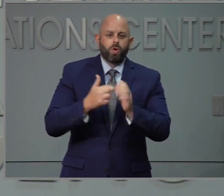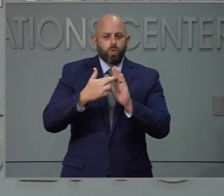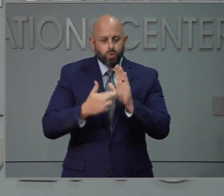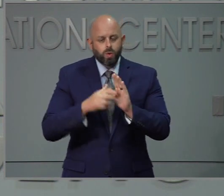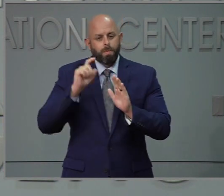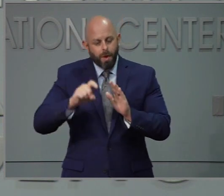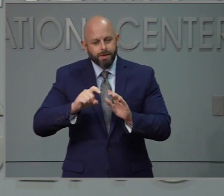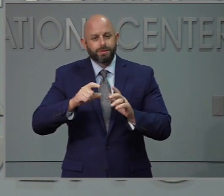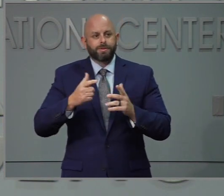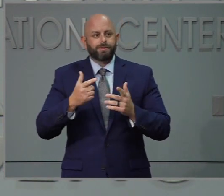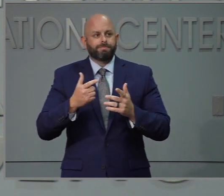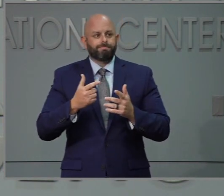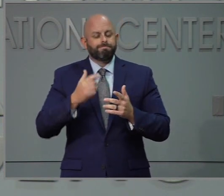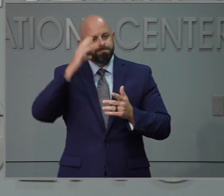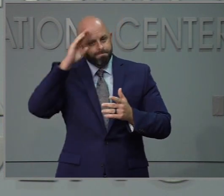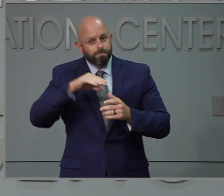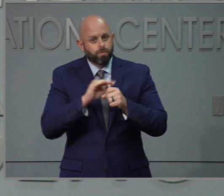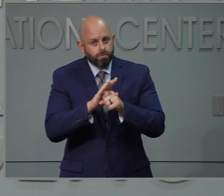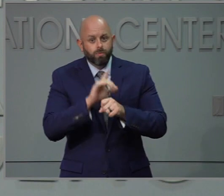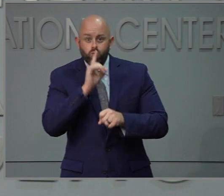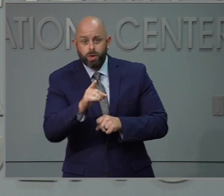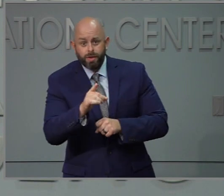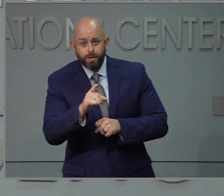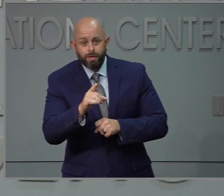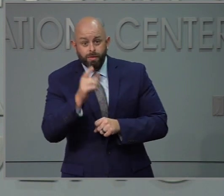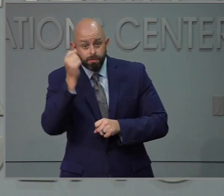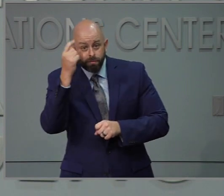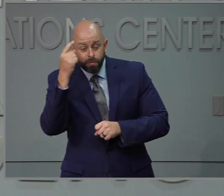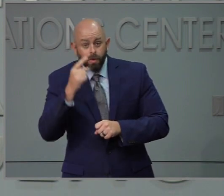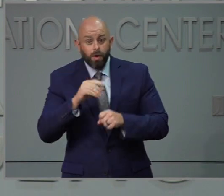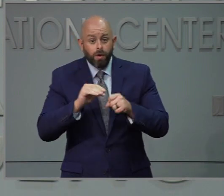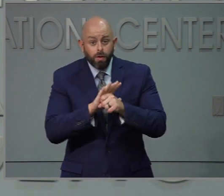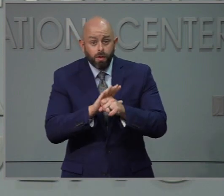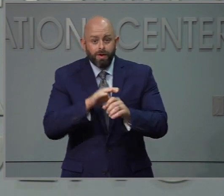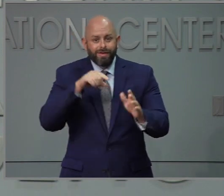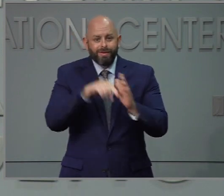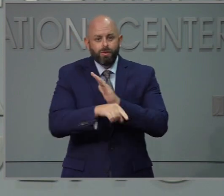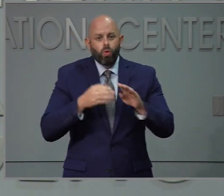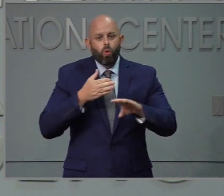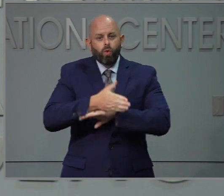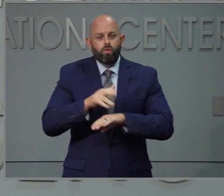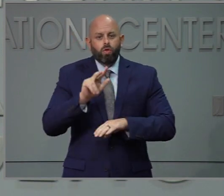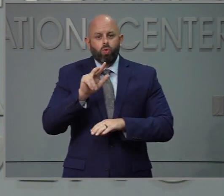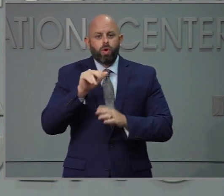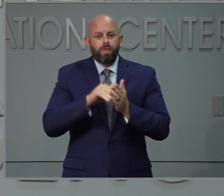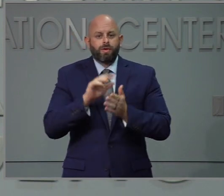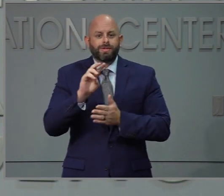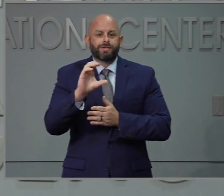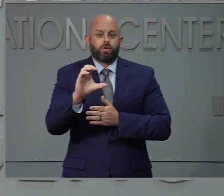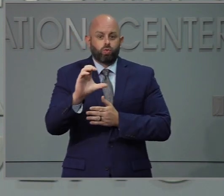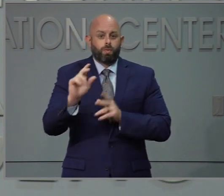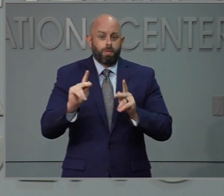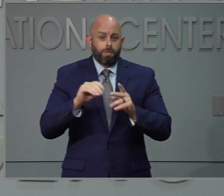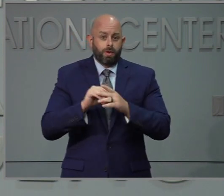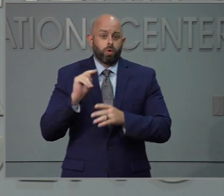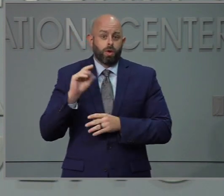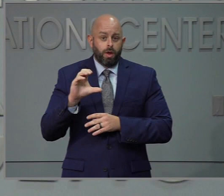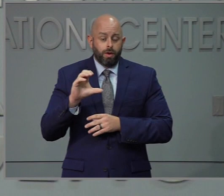sabemos que ha matado a más de tres mil seiscientos personas y dos mil